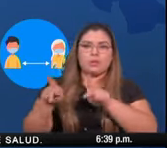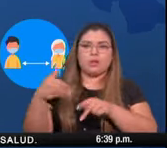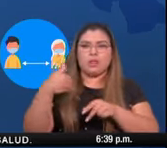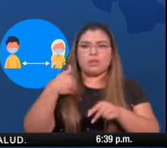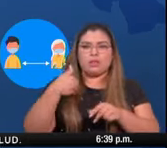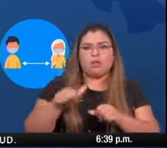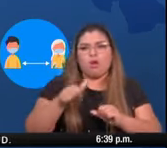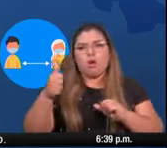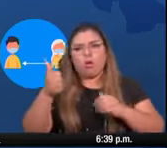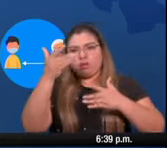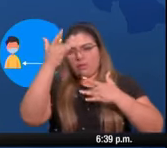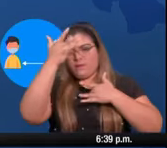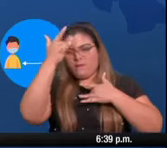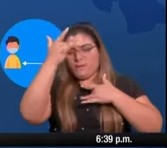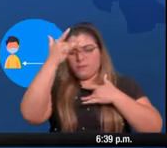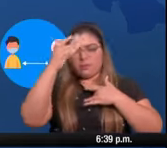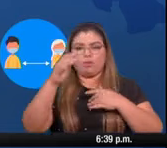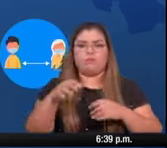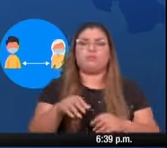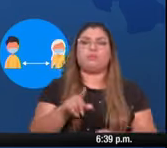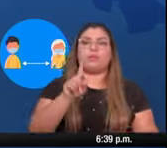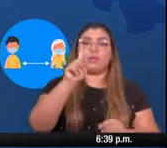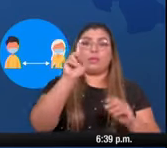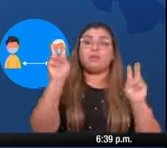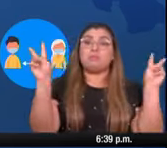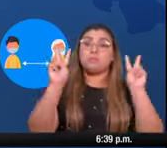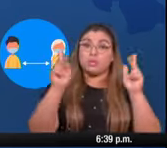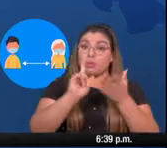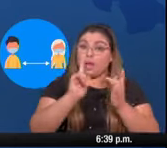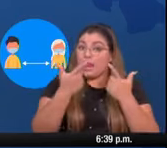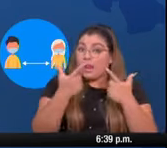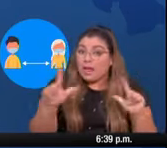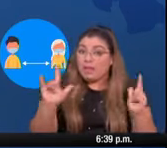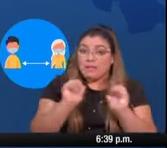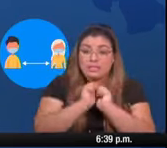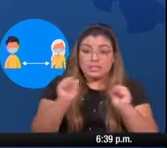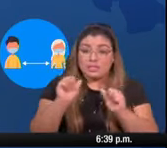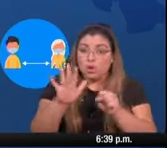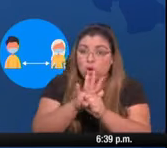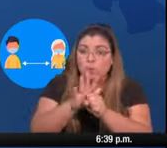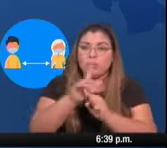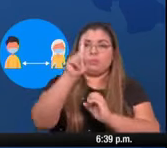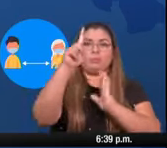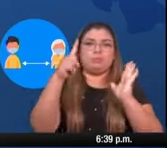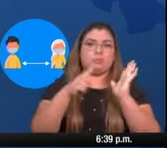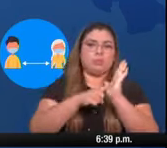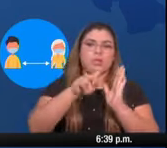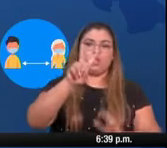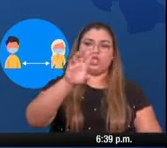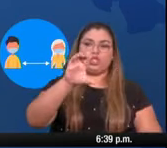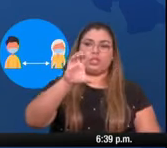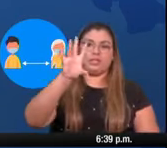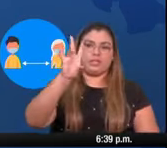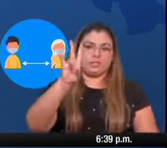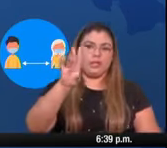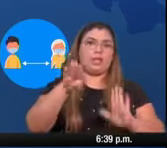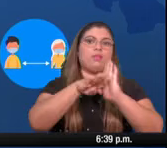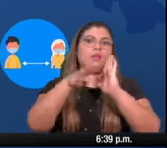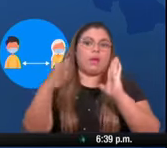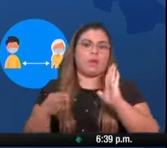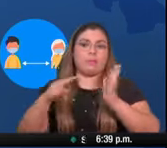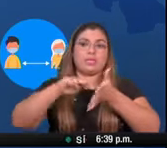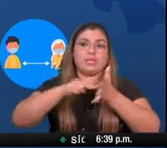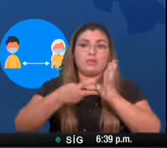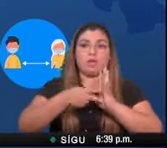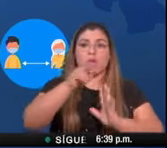otras causas dolencias y tenemos disponibles 1.207 camas lo cual representa el 47